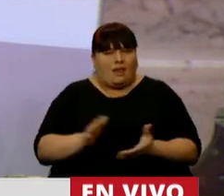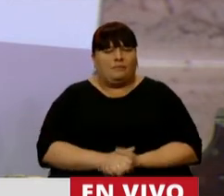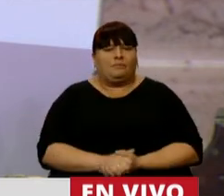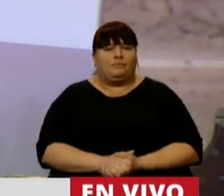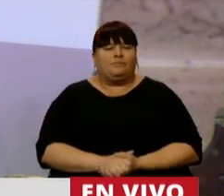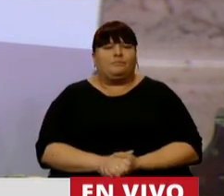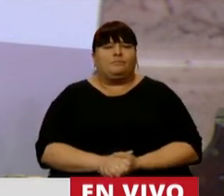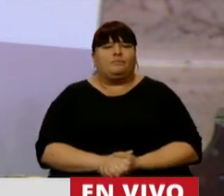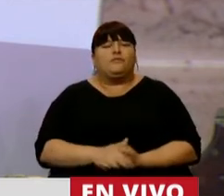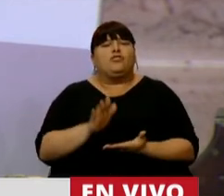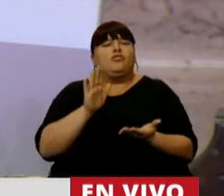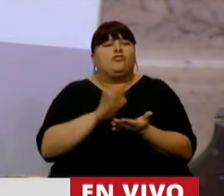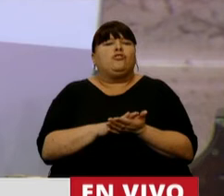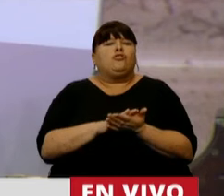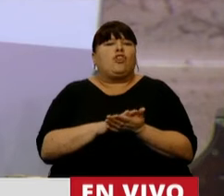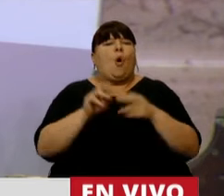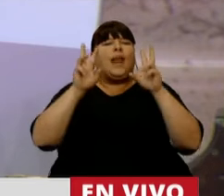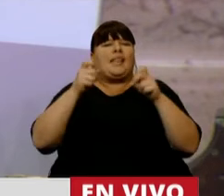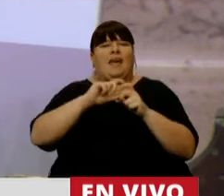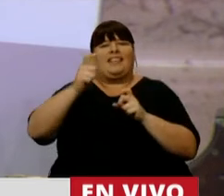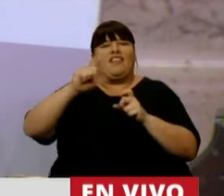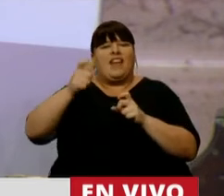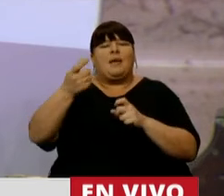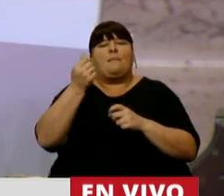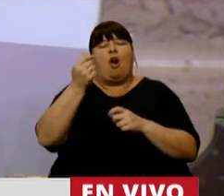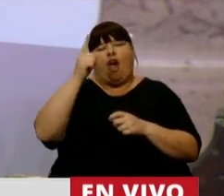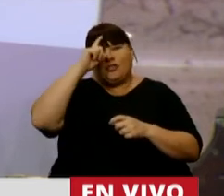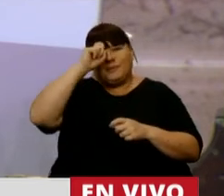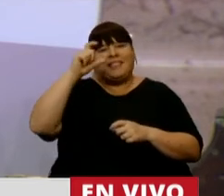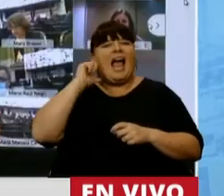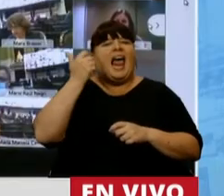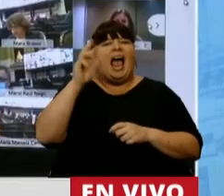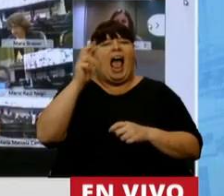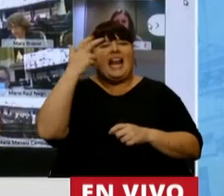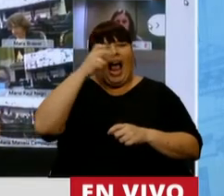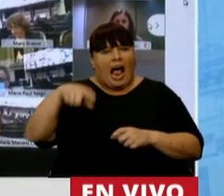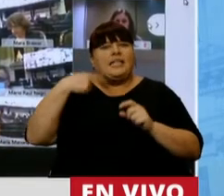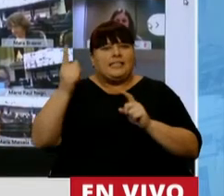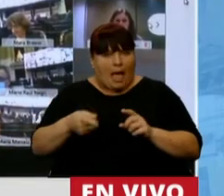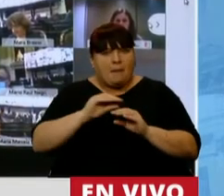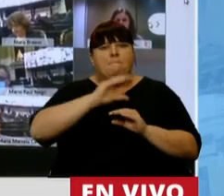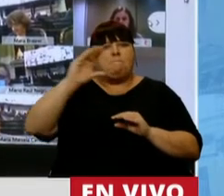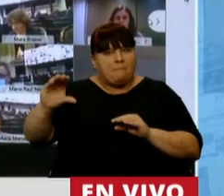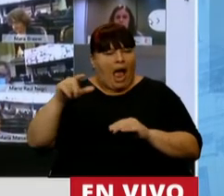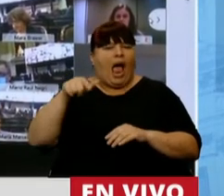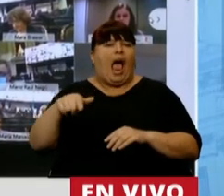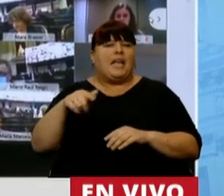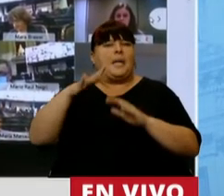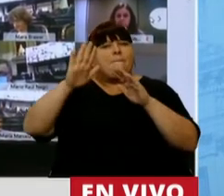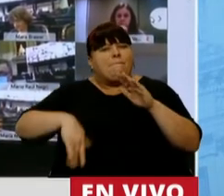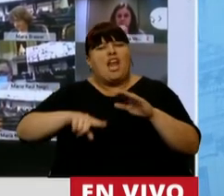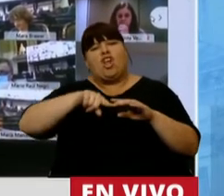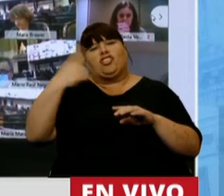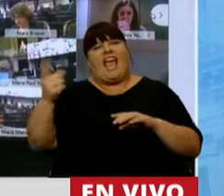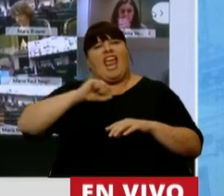Lo que tiene que ver con las transferencias al Hospital Garrahan, también presentan aumentos que están sensiblemente inferior